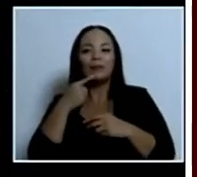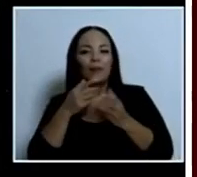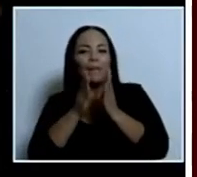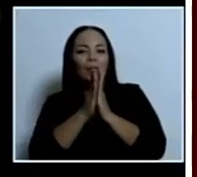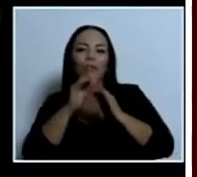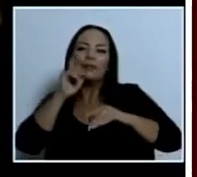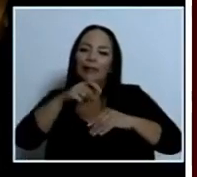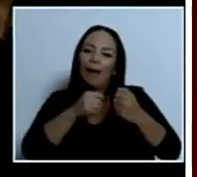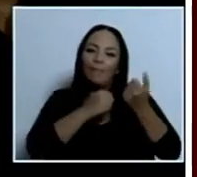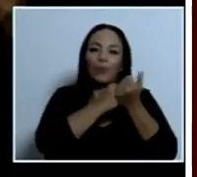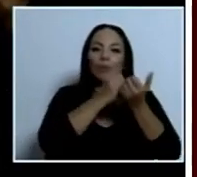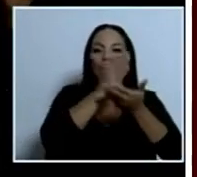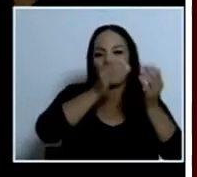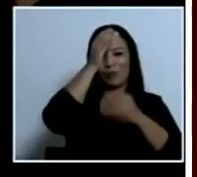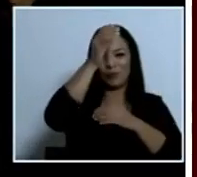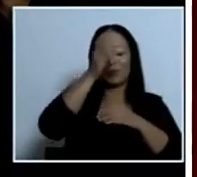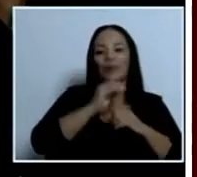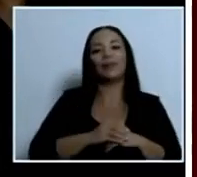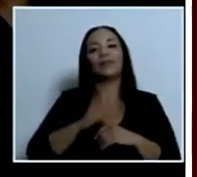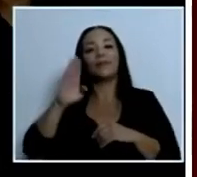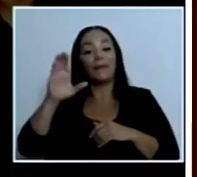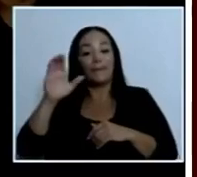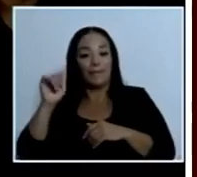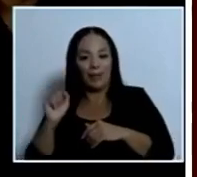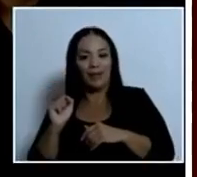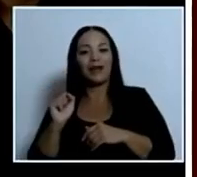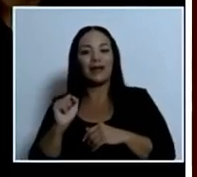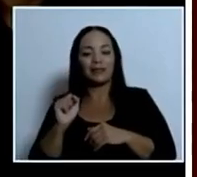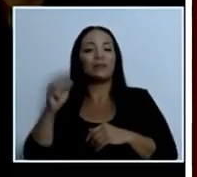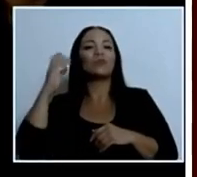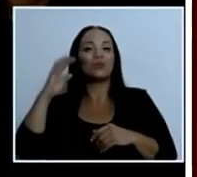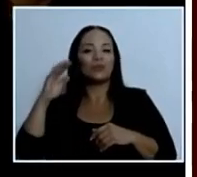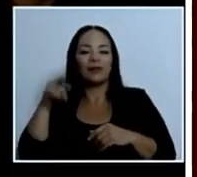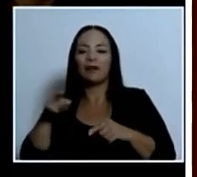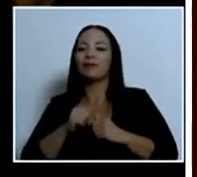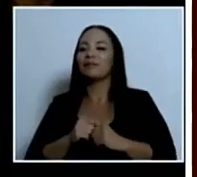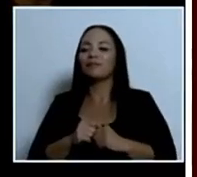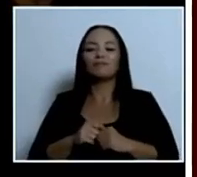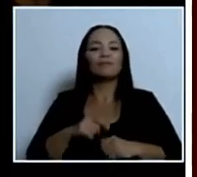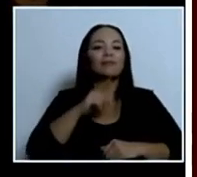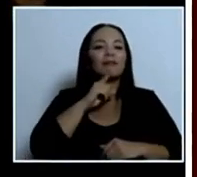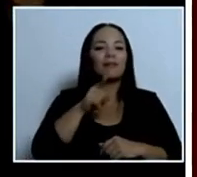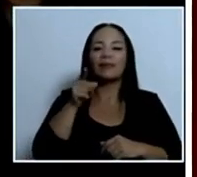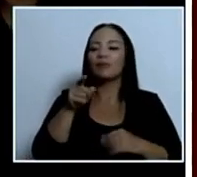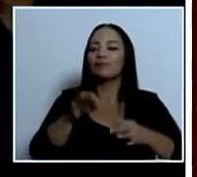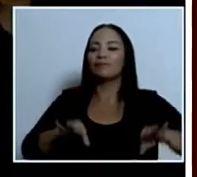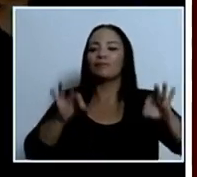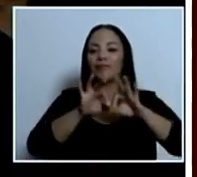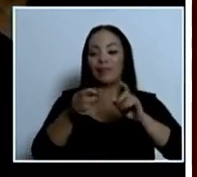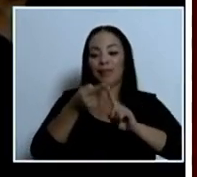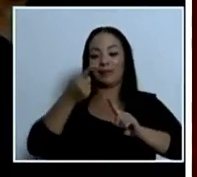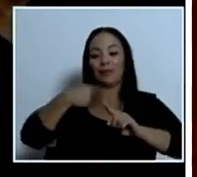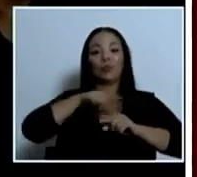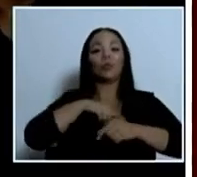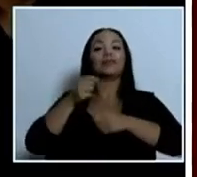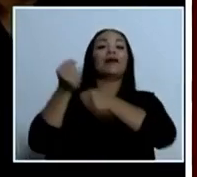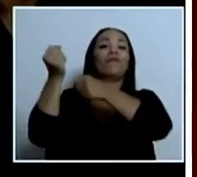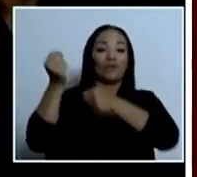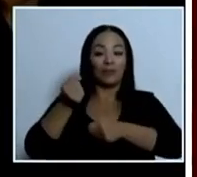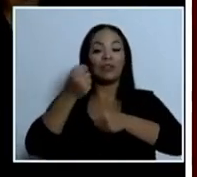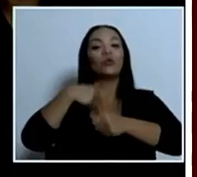Y este tema de las becas musicales ha sido algo que desde la fundación estamos impulsando